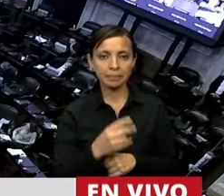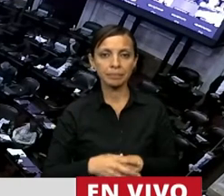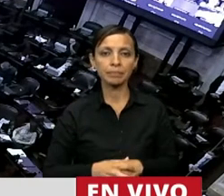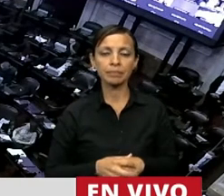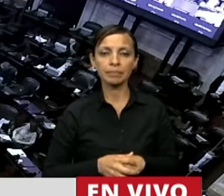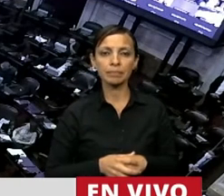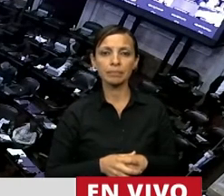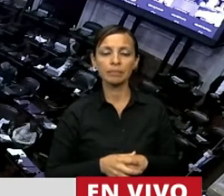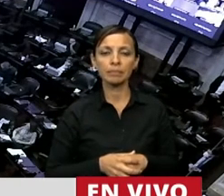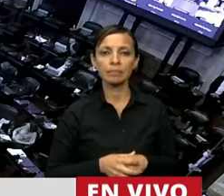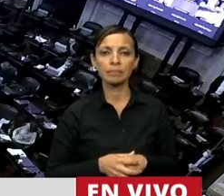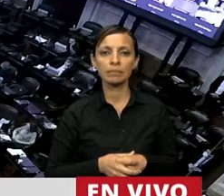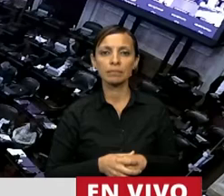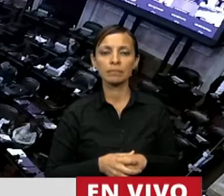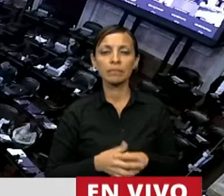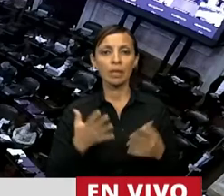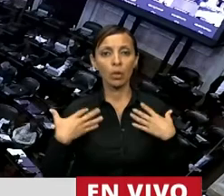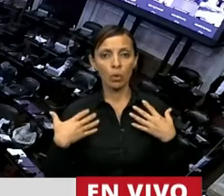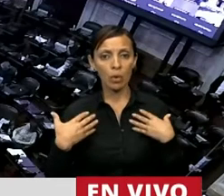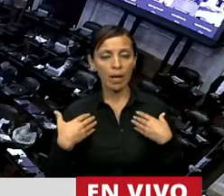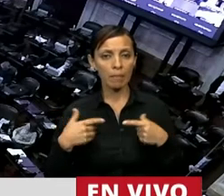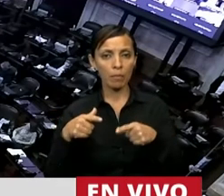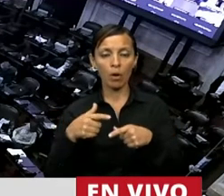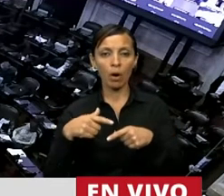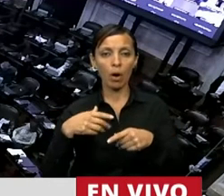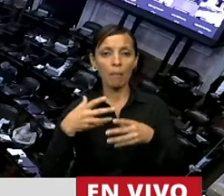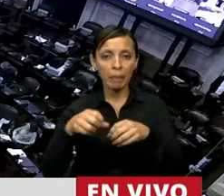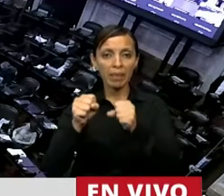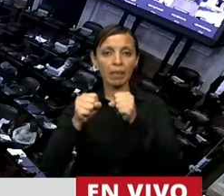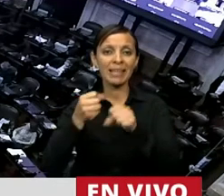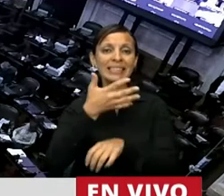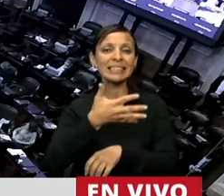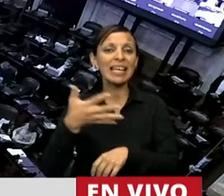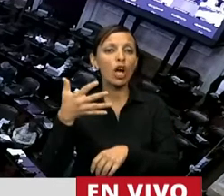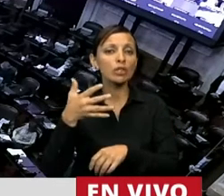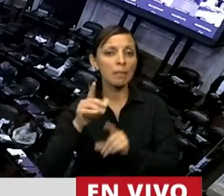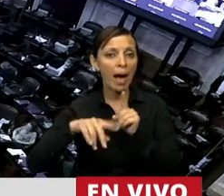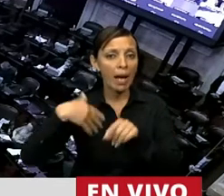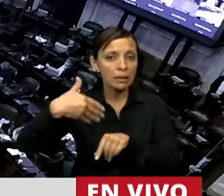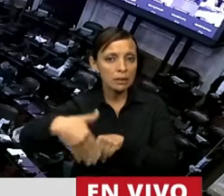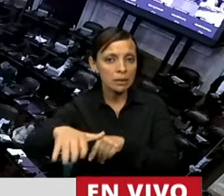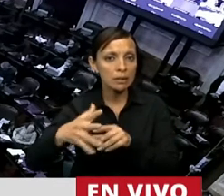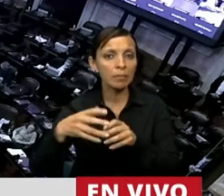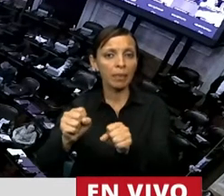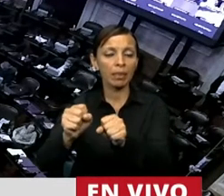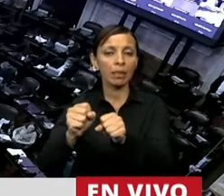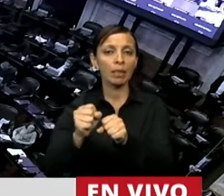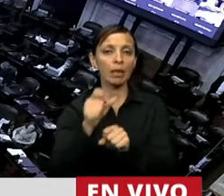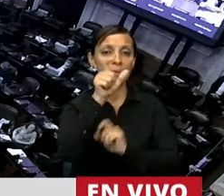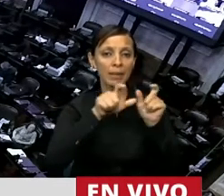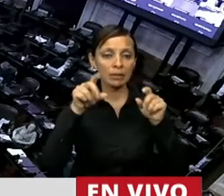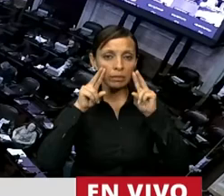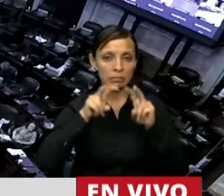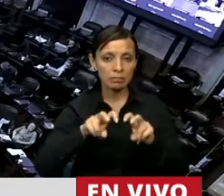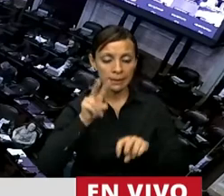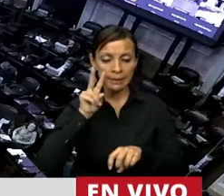aunque su cadáver apareció cinco semanas después. Los investigadores vieron con Luna a través de